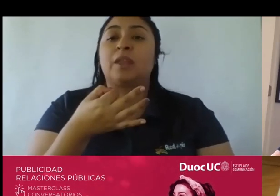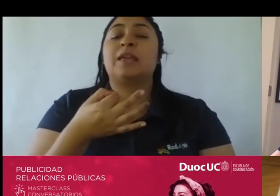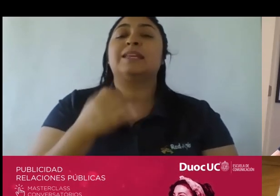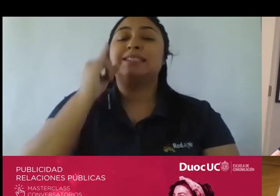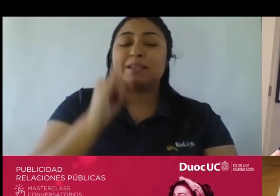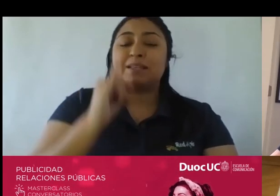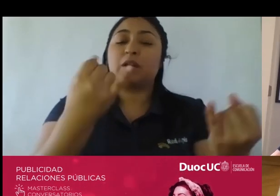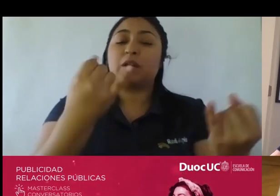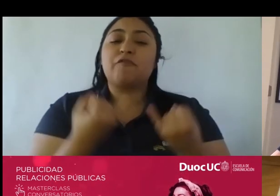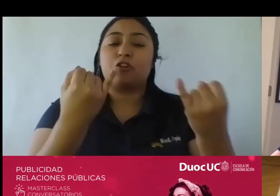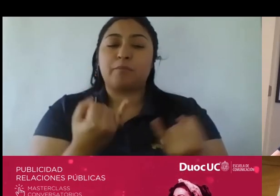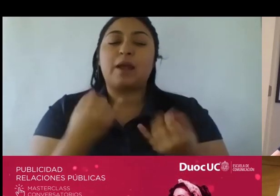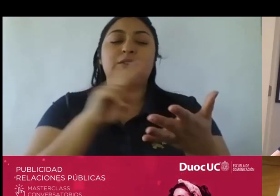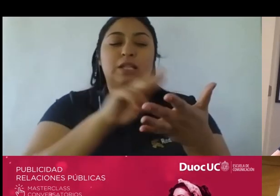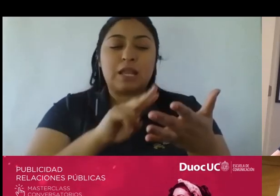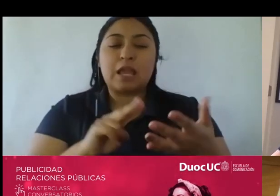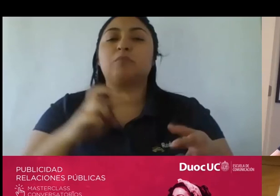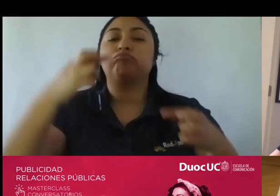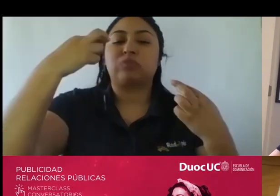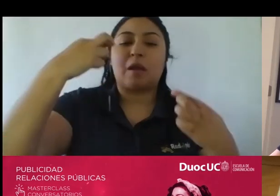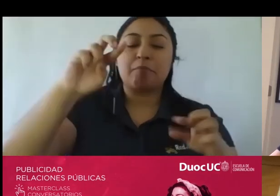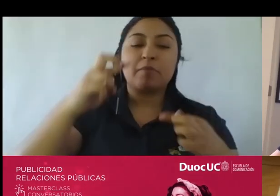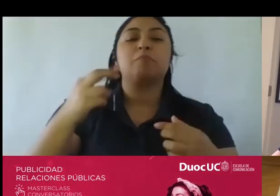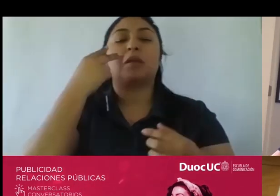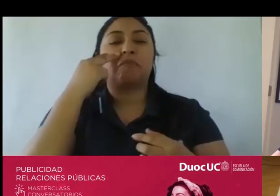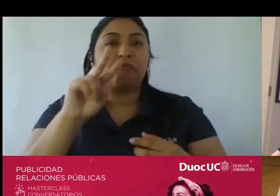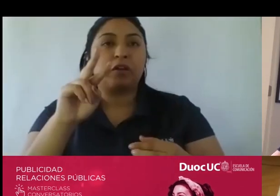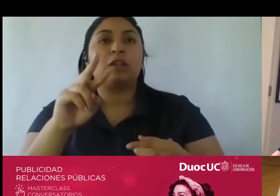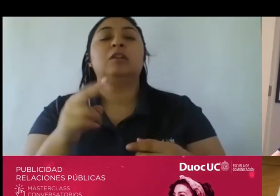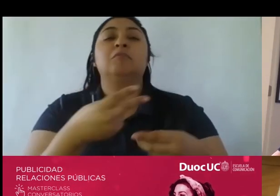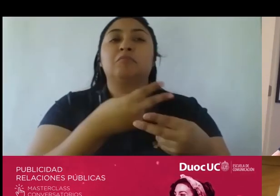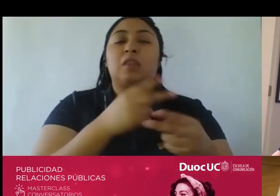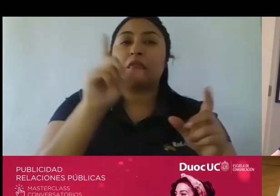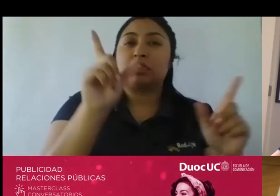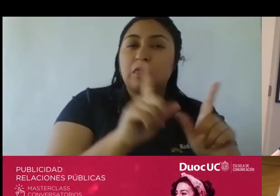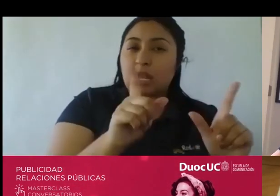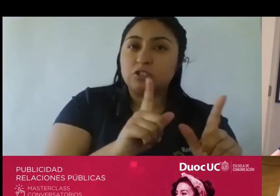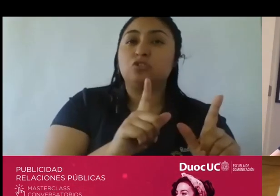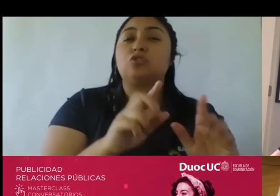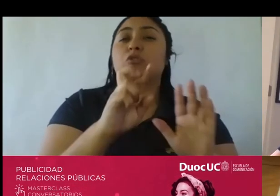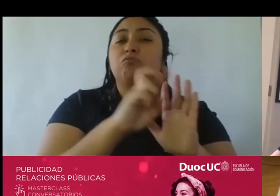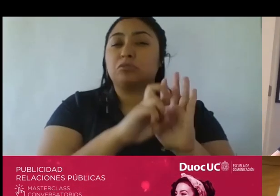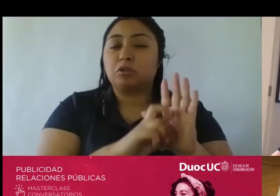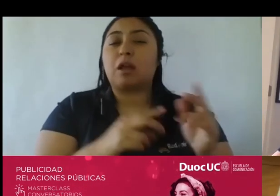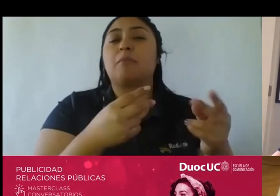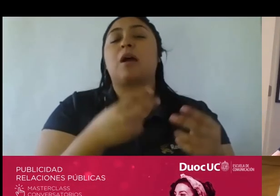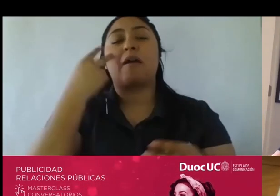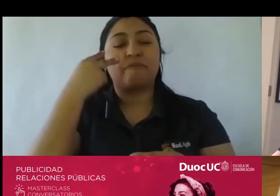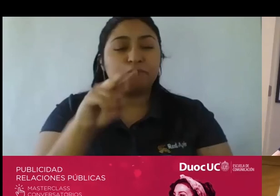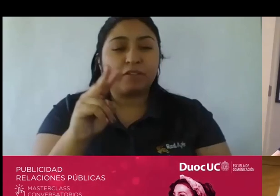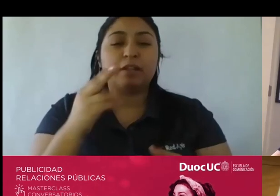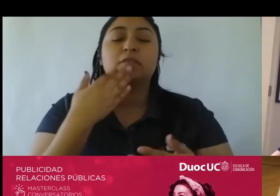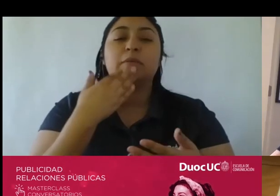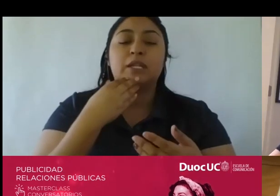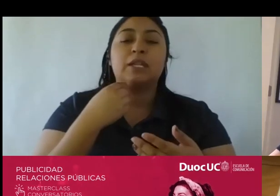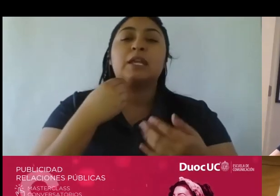más leer un paper no consideren que está de más ver un programa de televisión no consideren que está de más ver o chequear digamos información de una